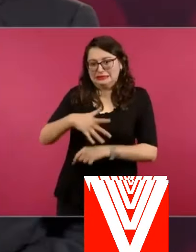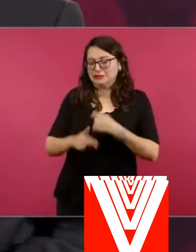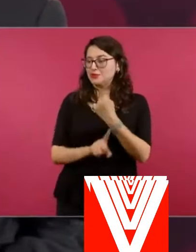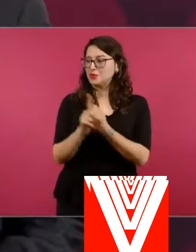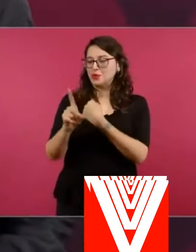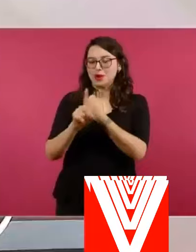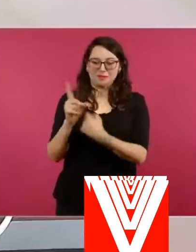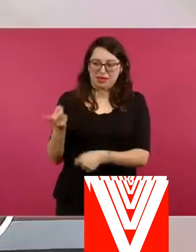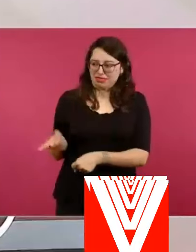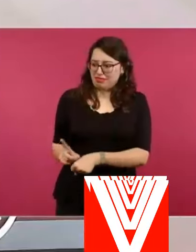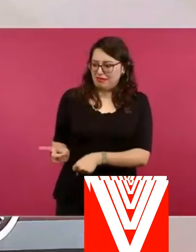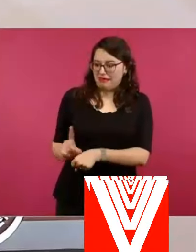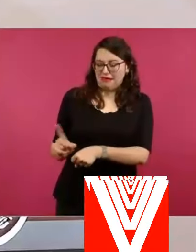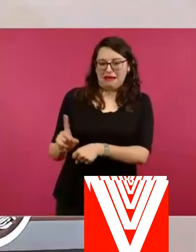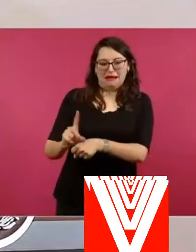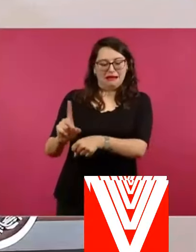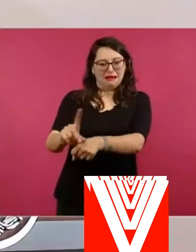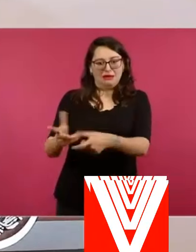de las personas.